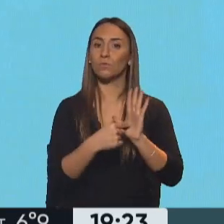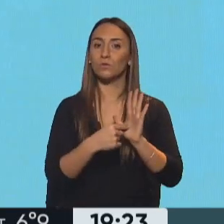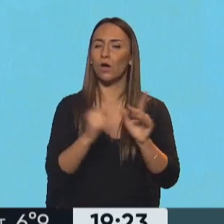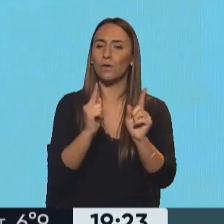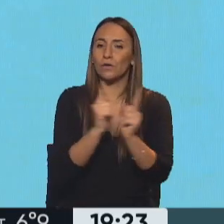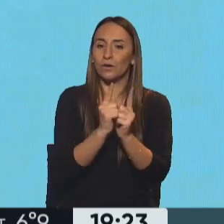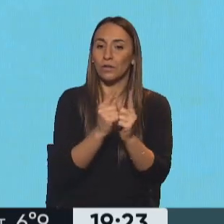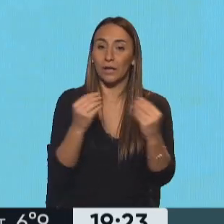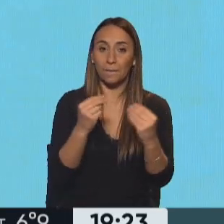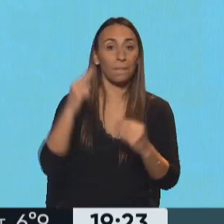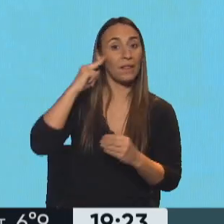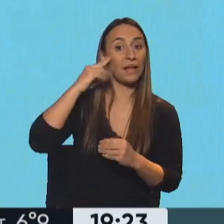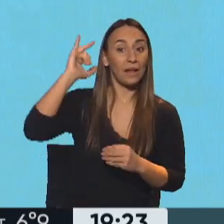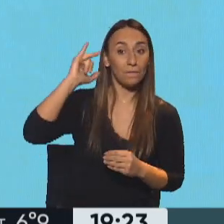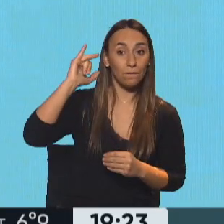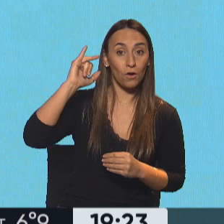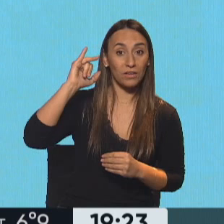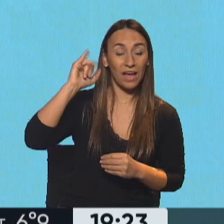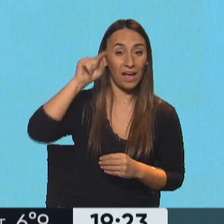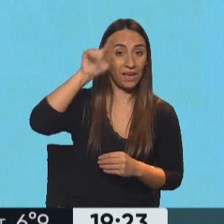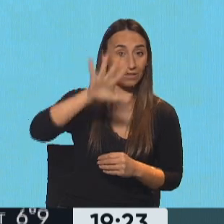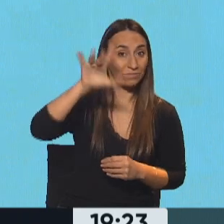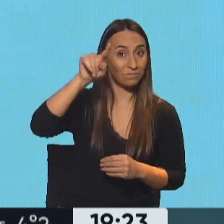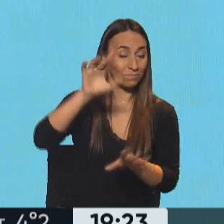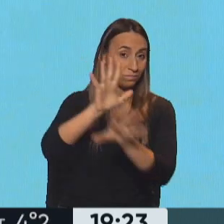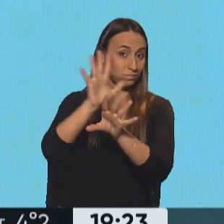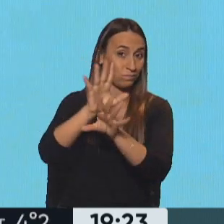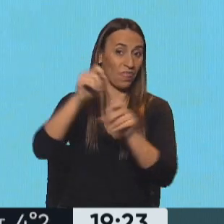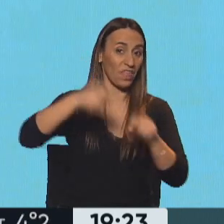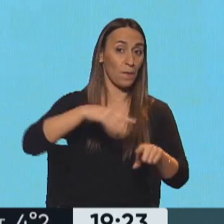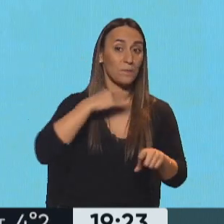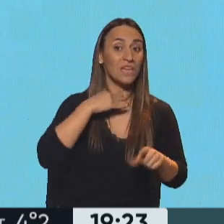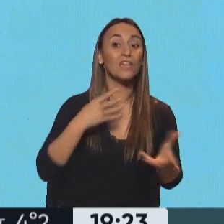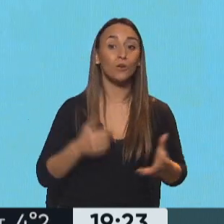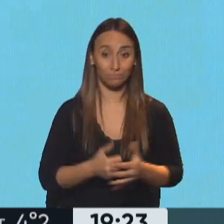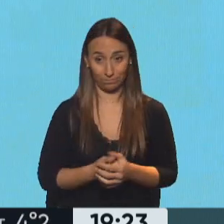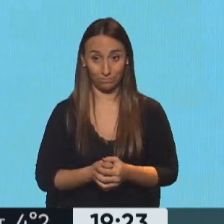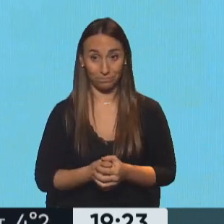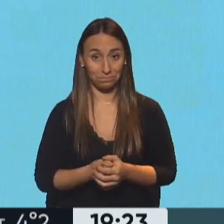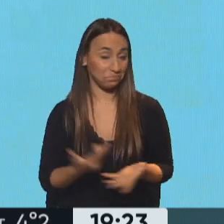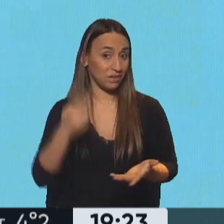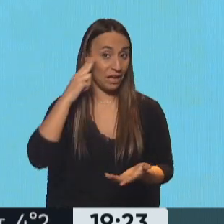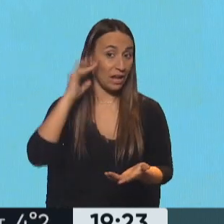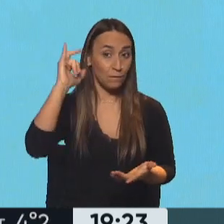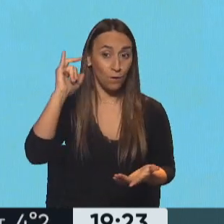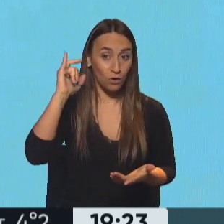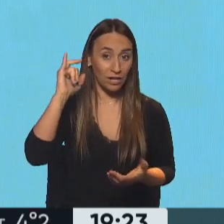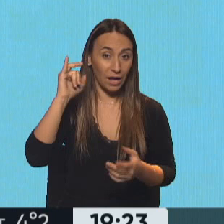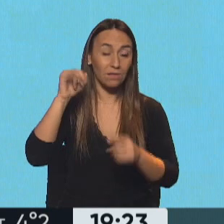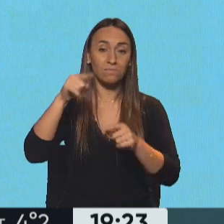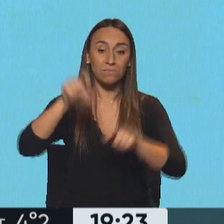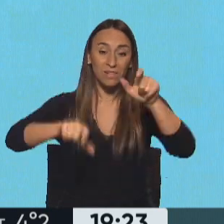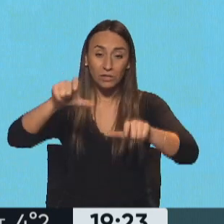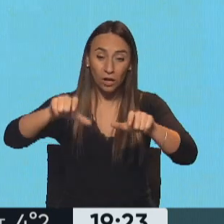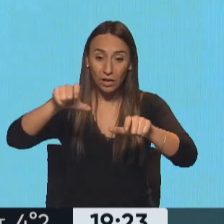La California es mexicana. ¿Qué decís en Bonn? California es mexicana.